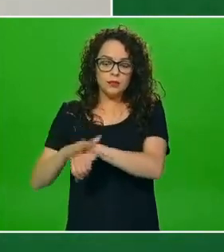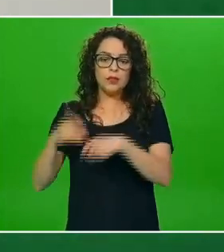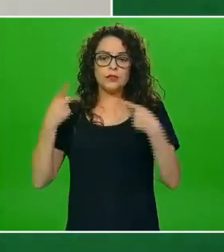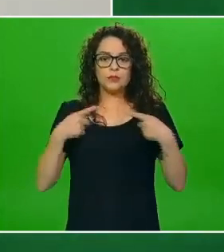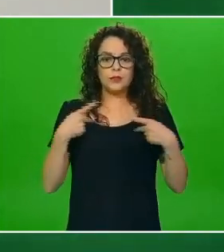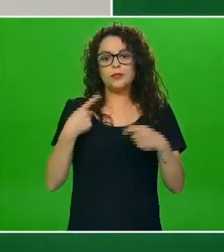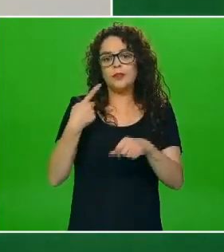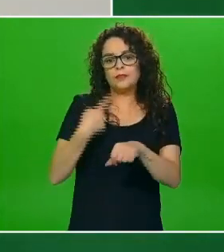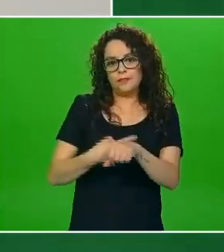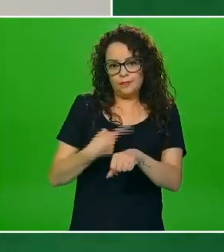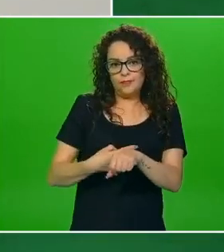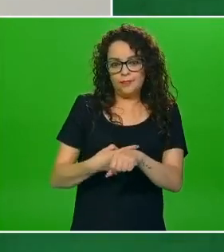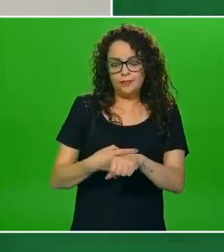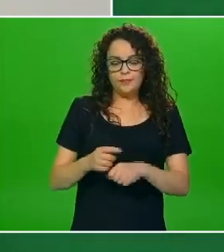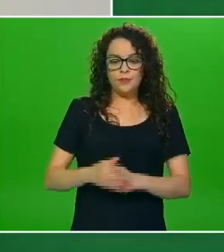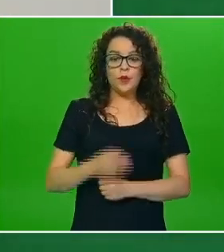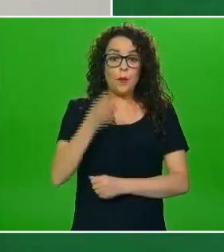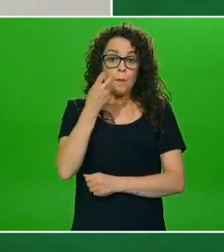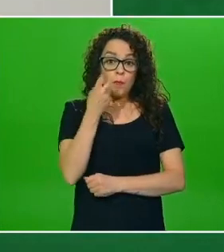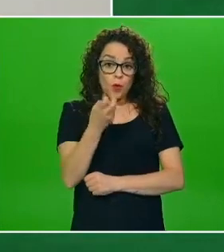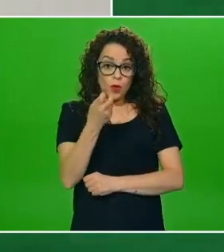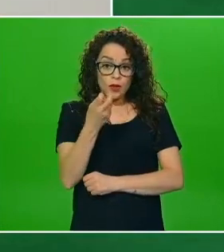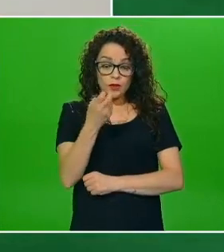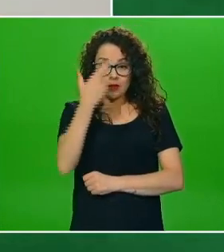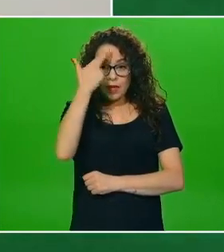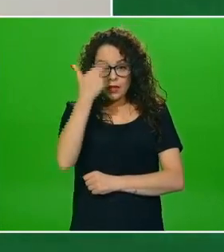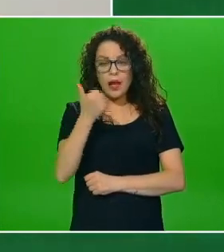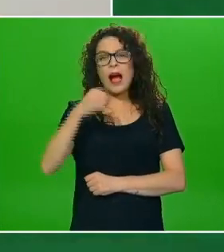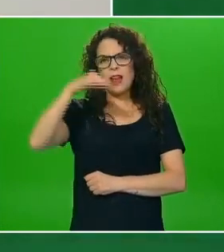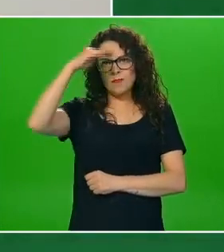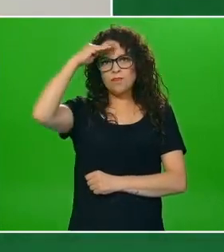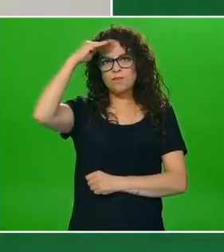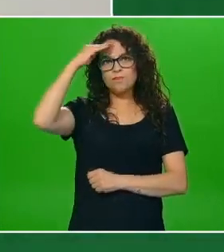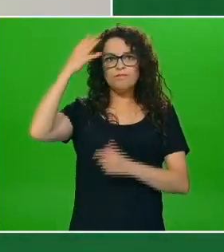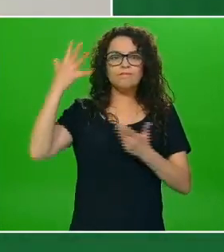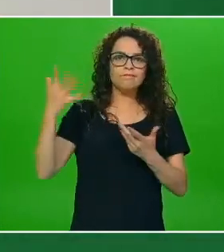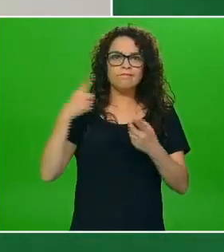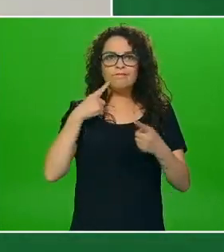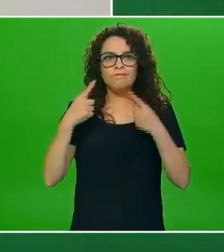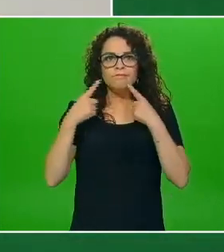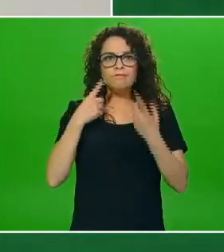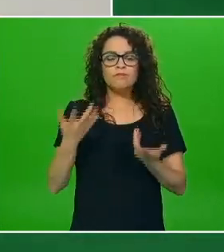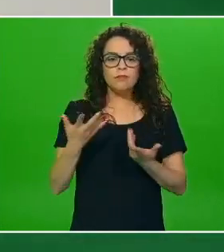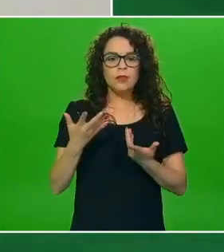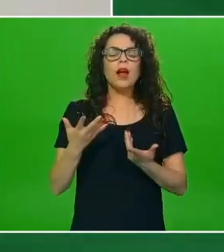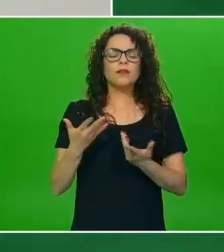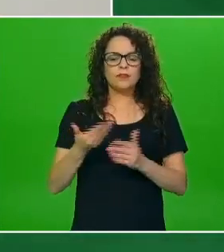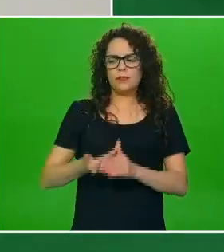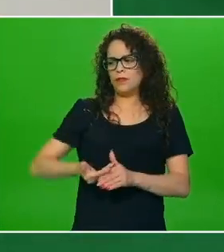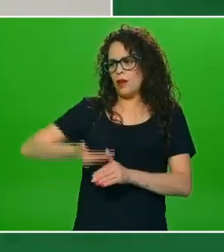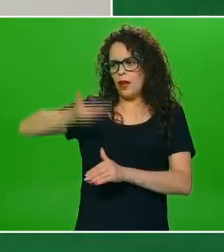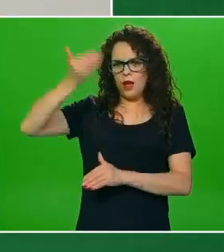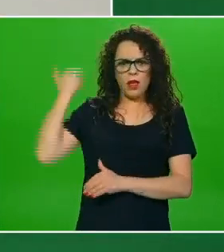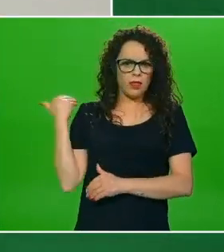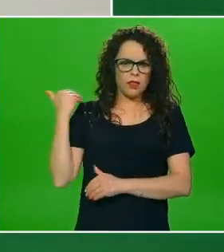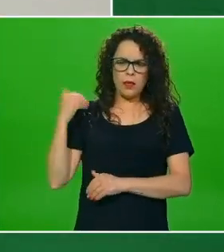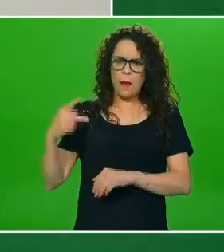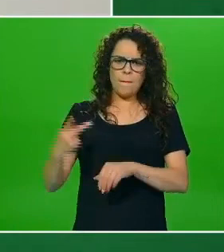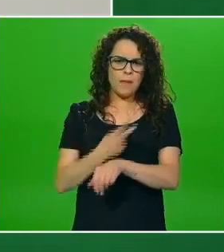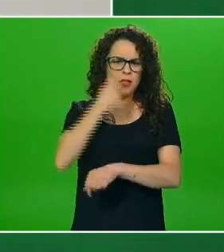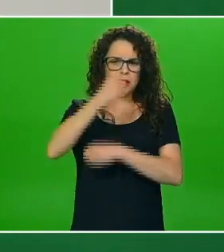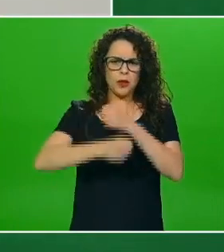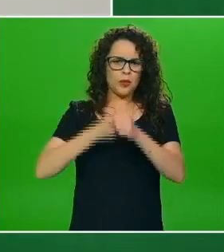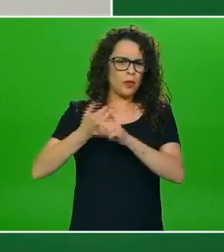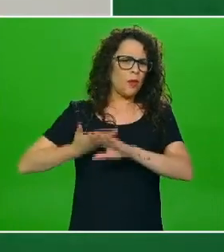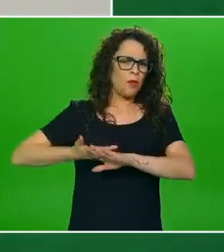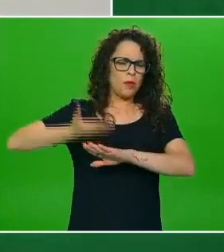y por y por esa razón se planteó desde un principio y esto es inclusive desde el año pasado no sólo